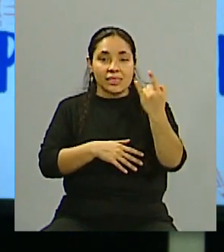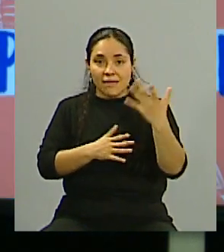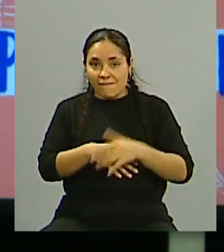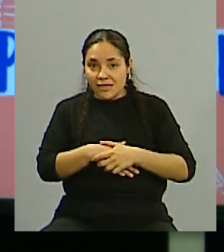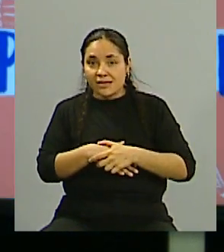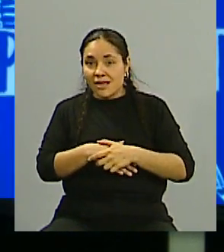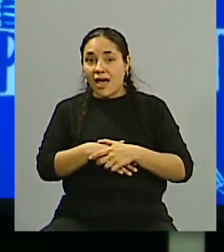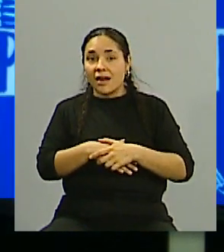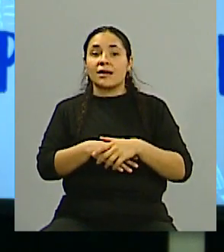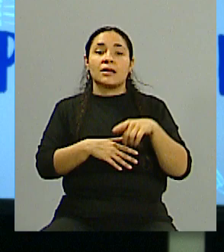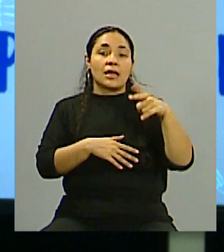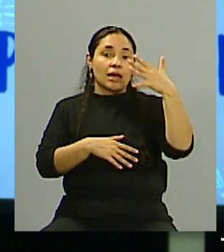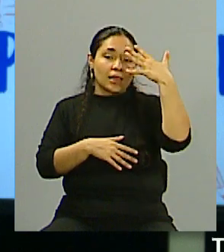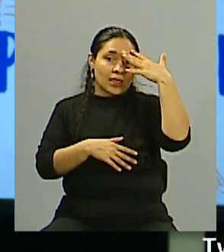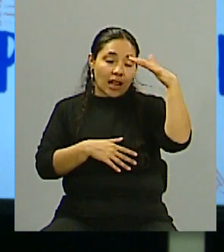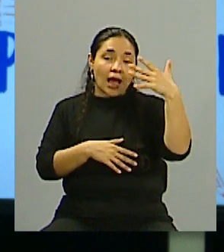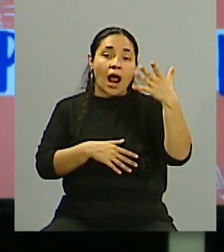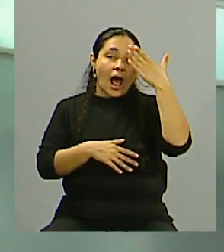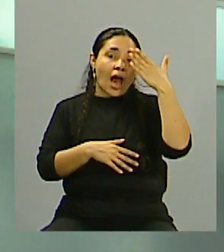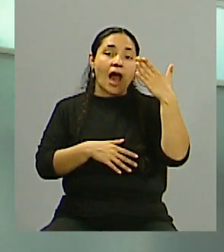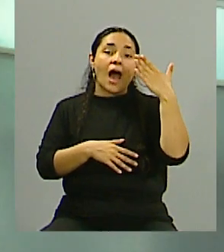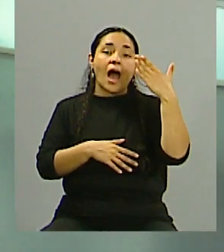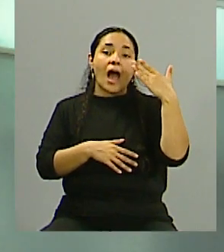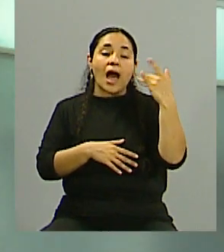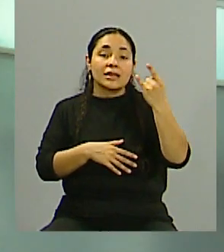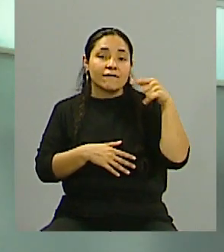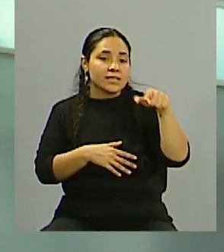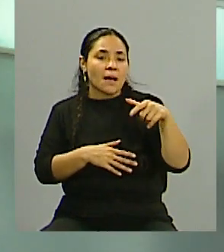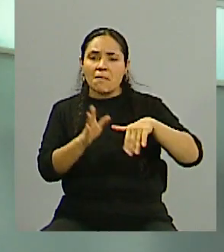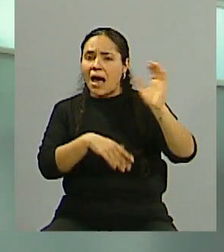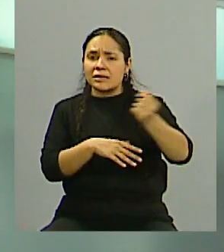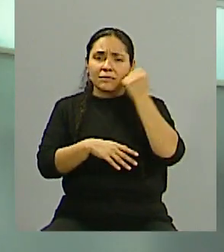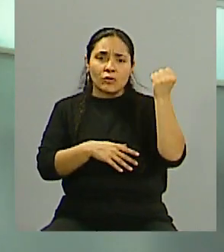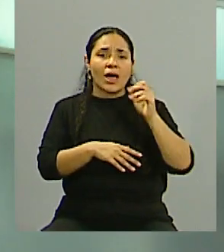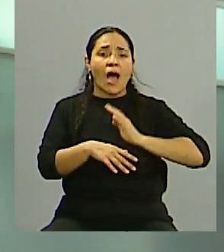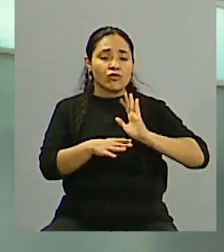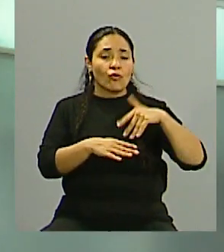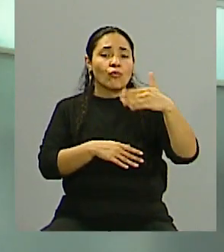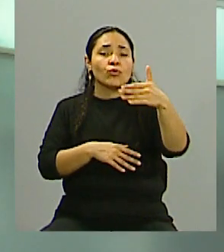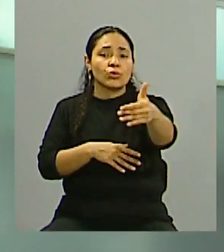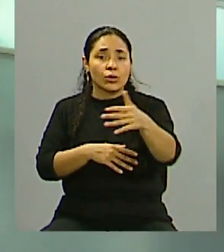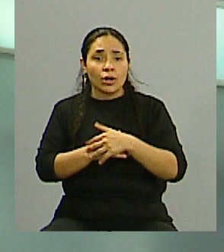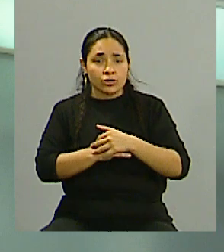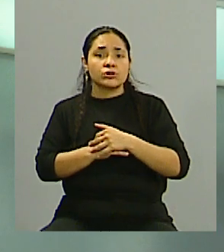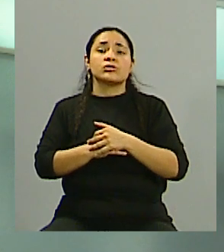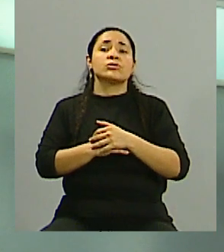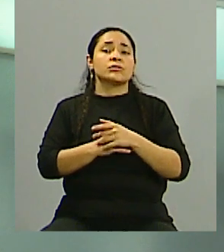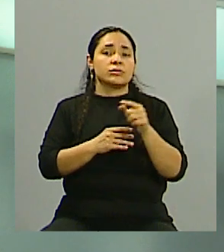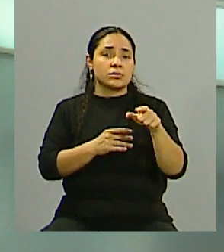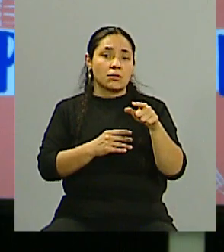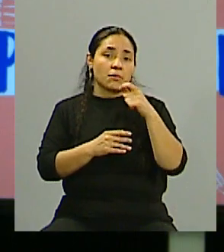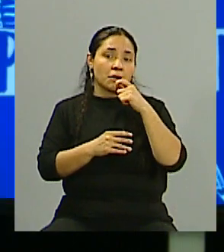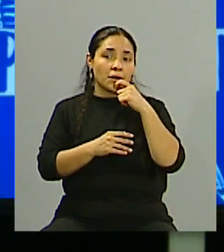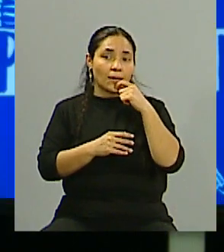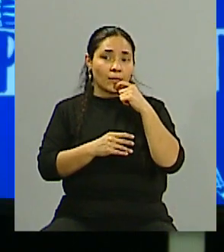artificial va a ser el invento más importante de nuestra generación. Todo lo que venga en los próximos años, se vea o no se vea atrás,